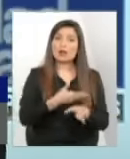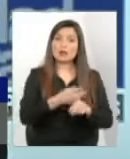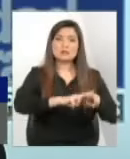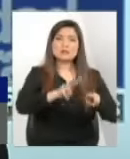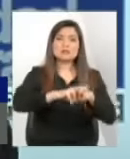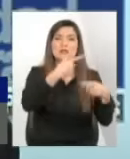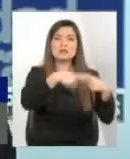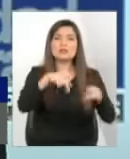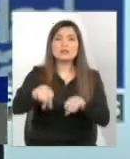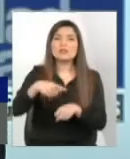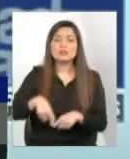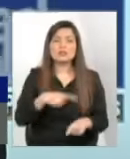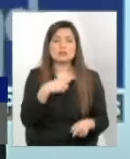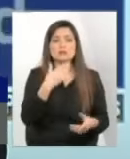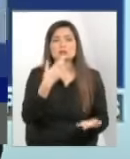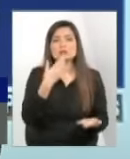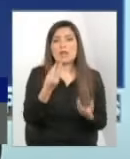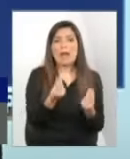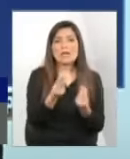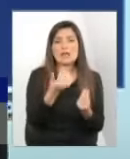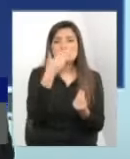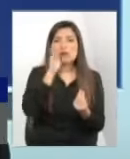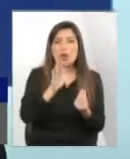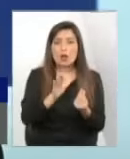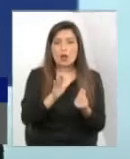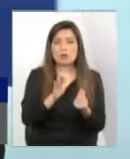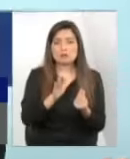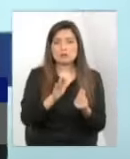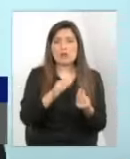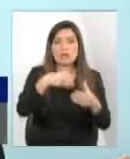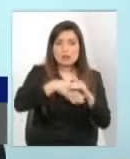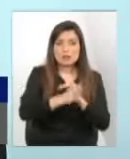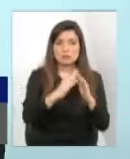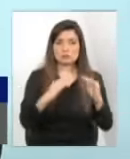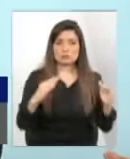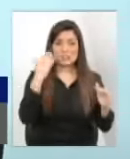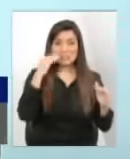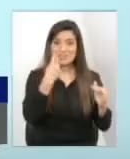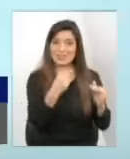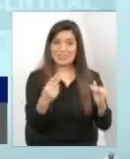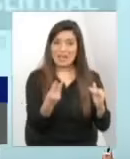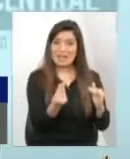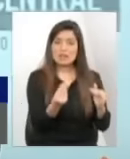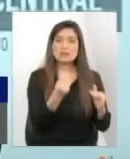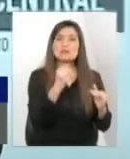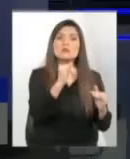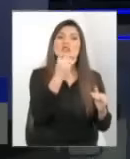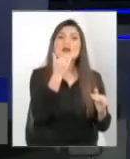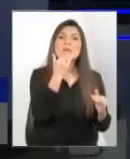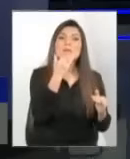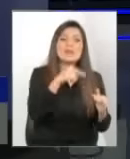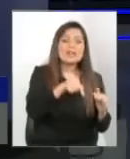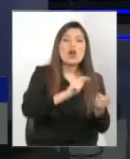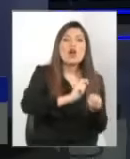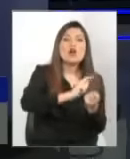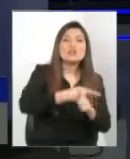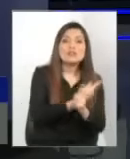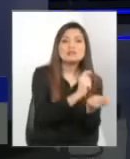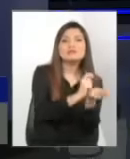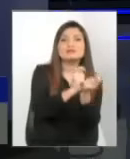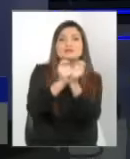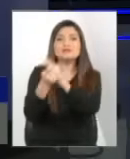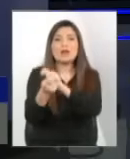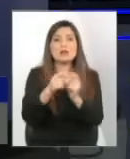hoy día. Tenemos que no solamente mejorar la calidad de los niños que están adentro de los centros, sino que hacer todo lo posible para que vuelvan con su familia, para reinvincularlos con su familia de origen